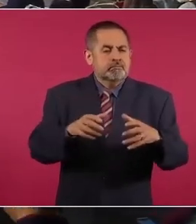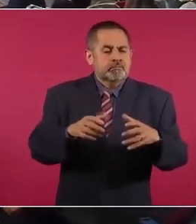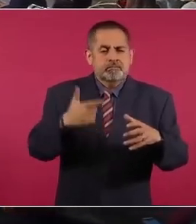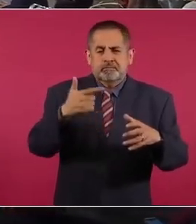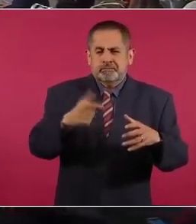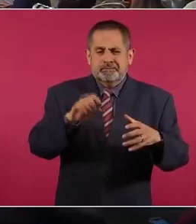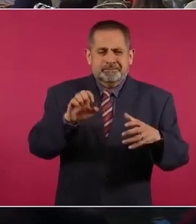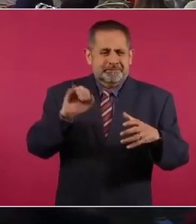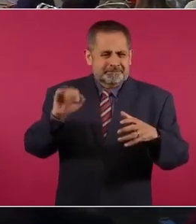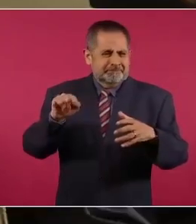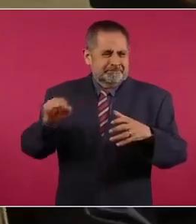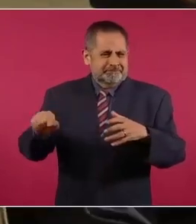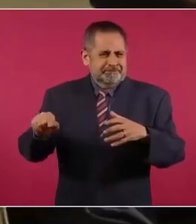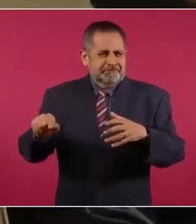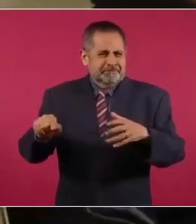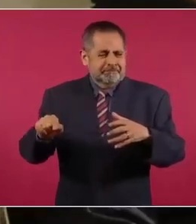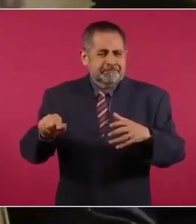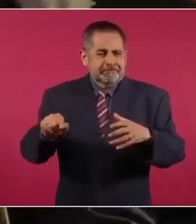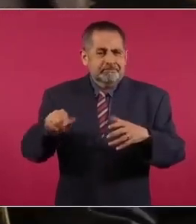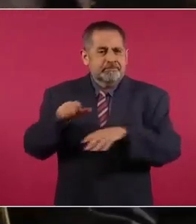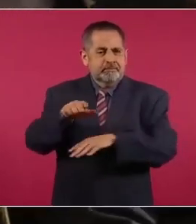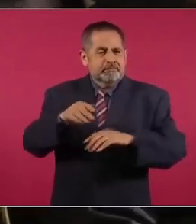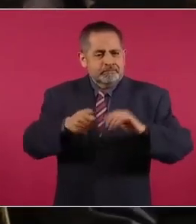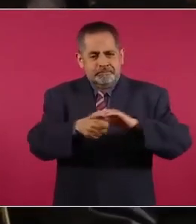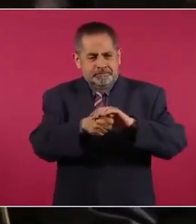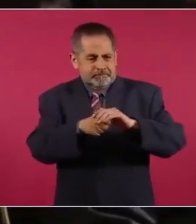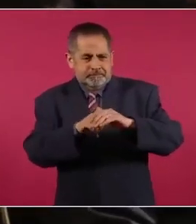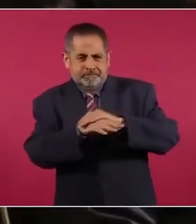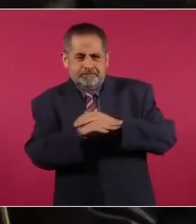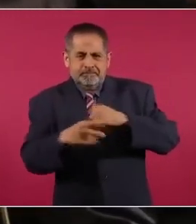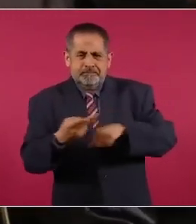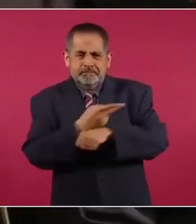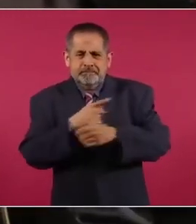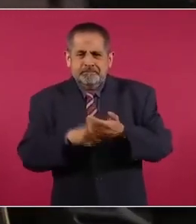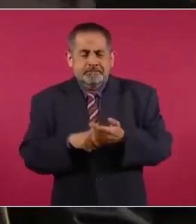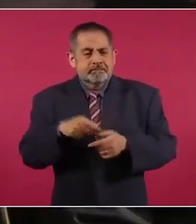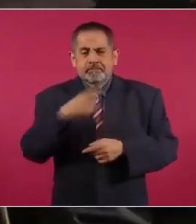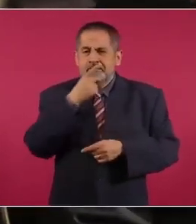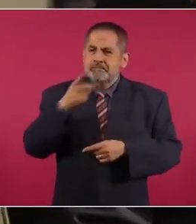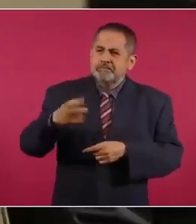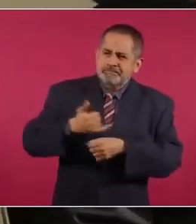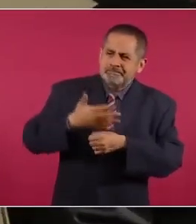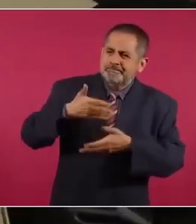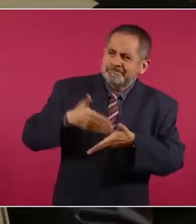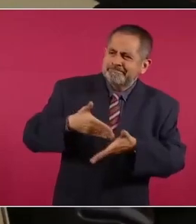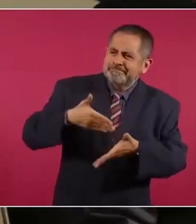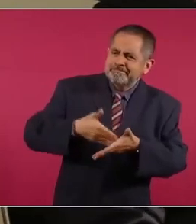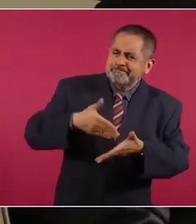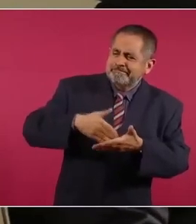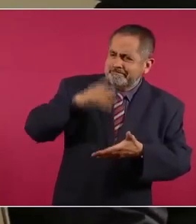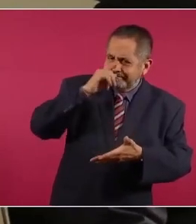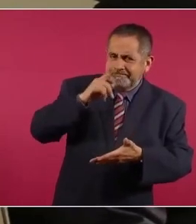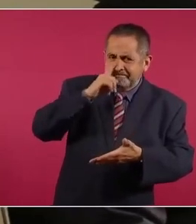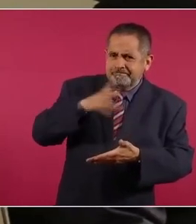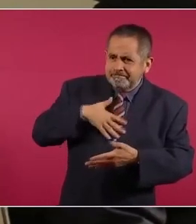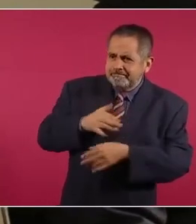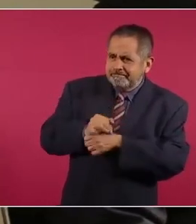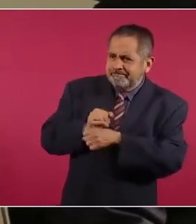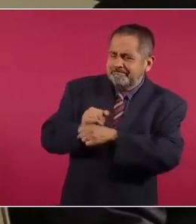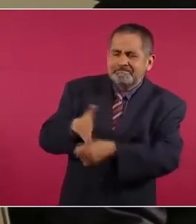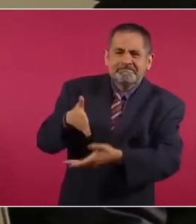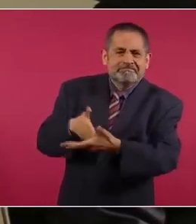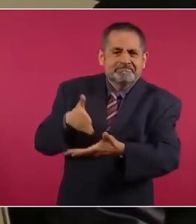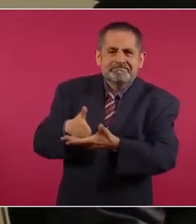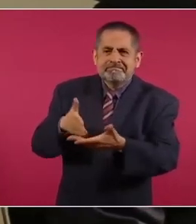Expertos Independientes sobre el caso Ayotzinapa, donde hablaba acerca de todos los obstáculos que enfrentaron a lo largo de la investigación de este caso y